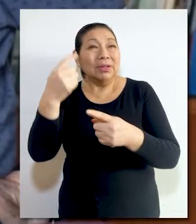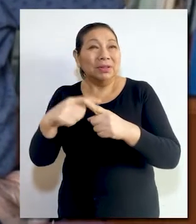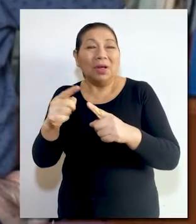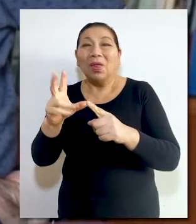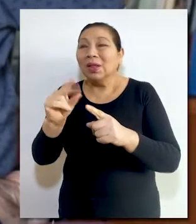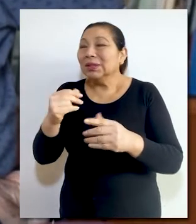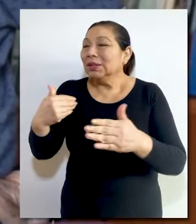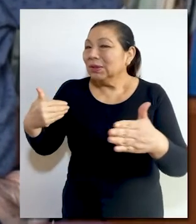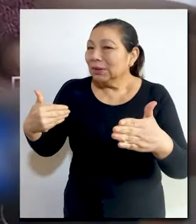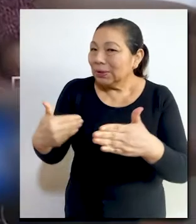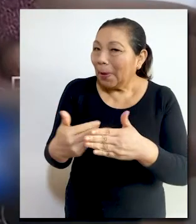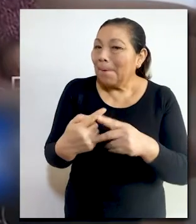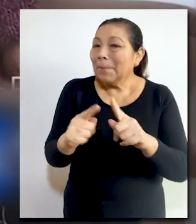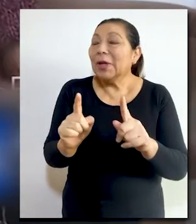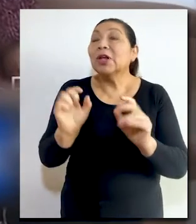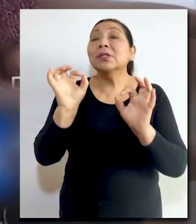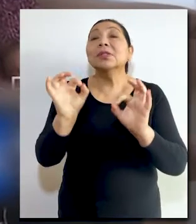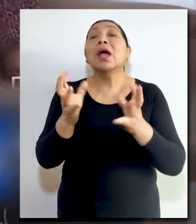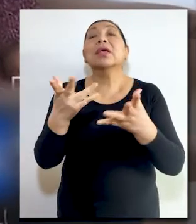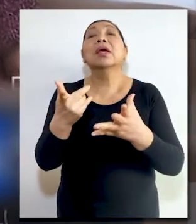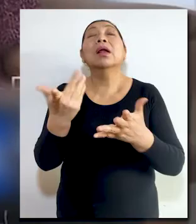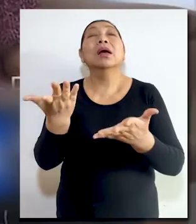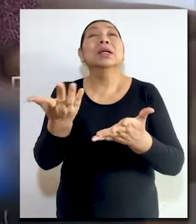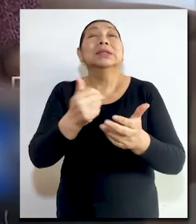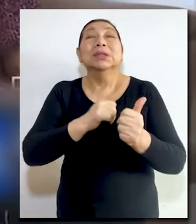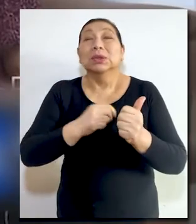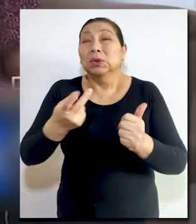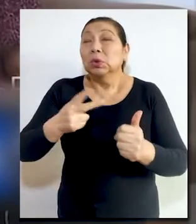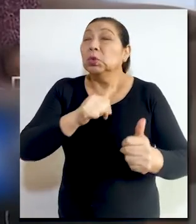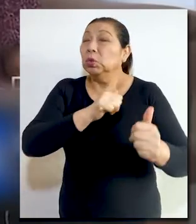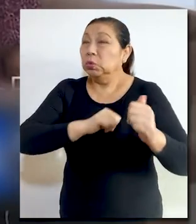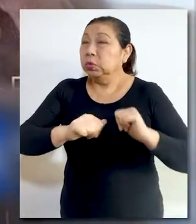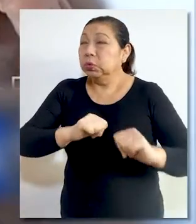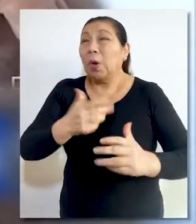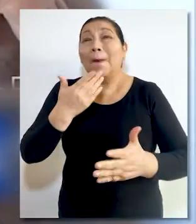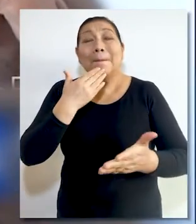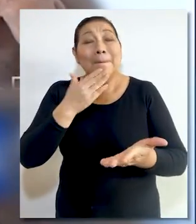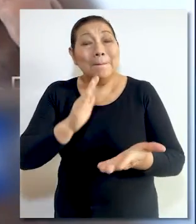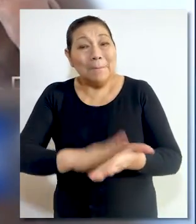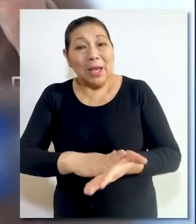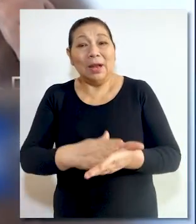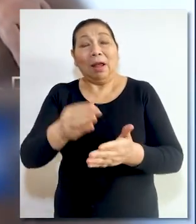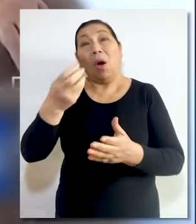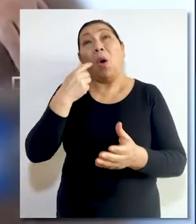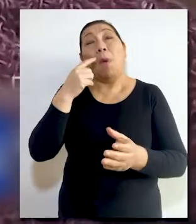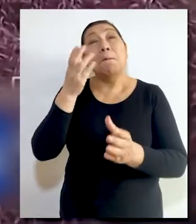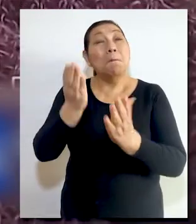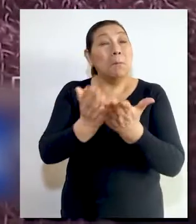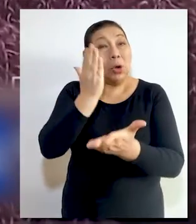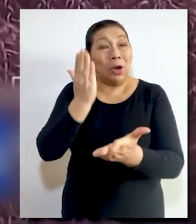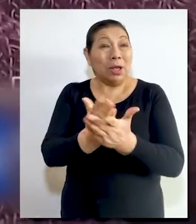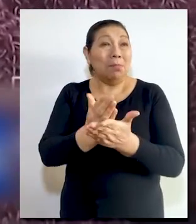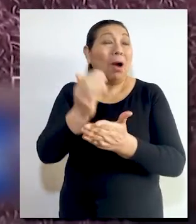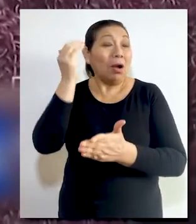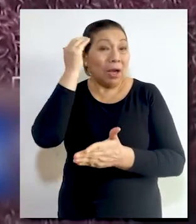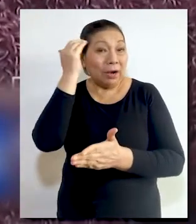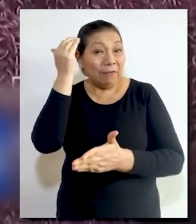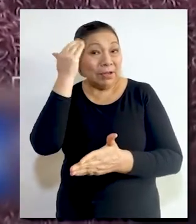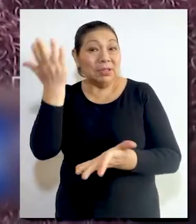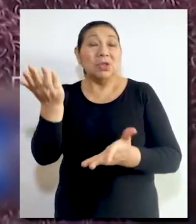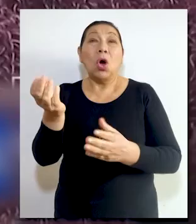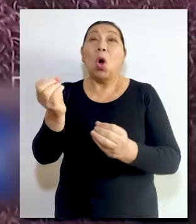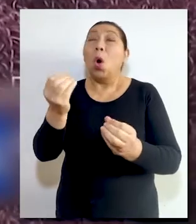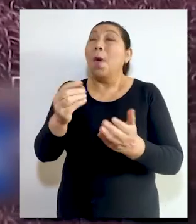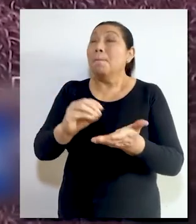con enfermedades no terminales, siempre que el paciente padezca un intenso sufrimiento físico o psíquico, proveniente de lesión